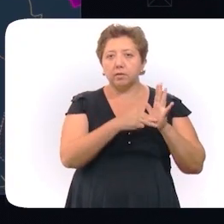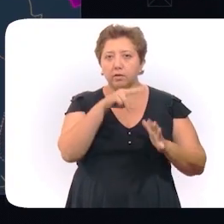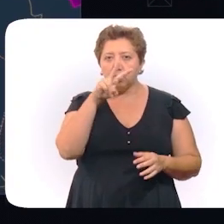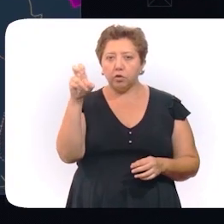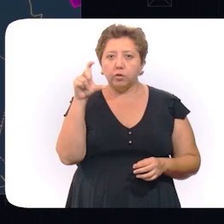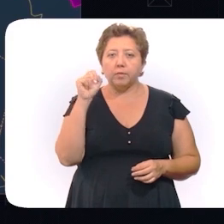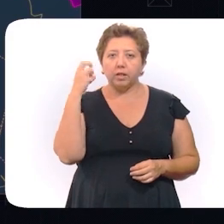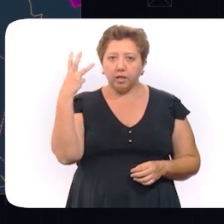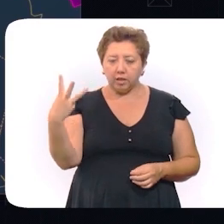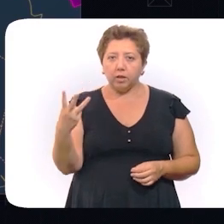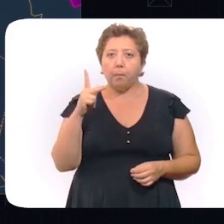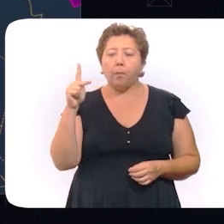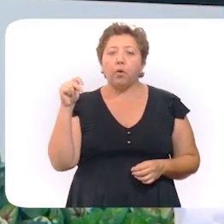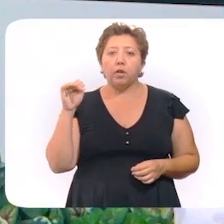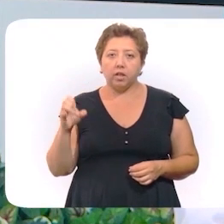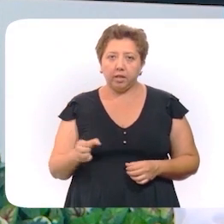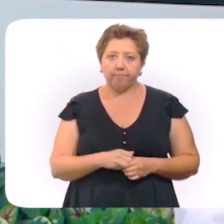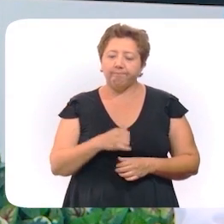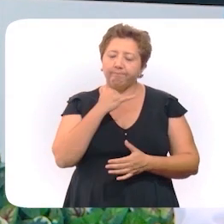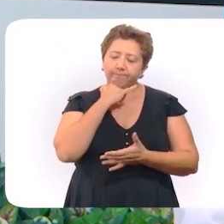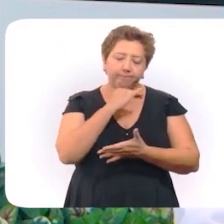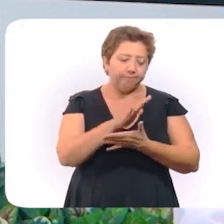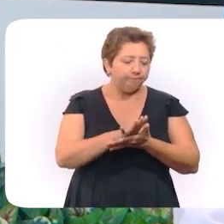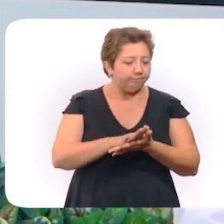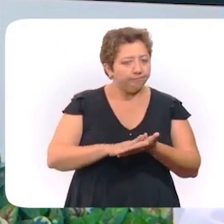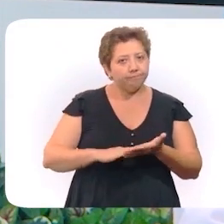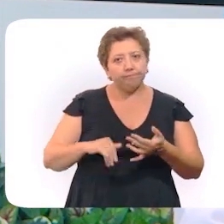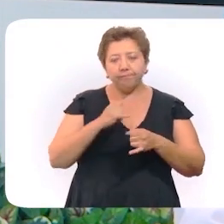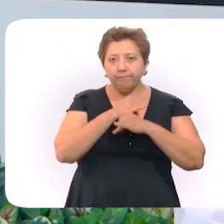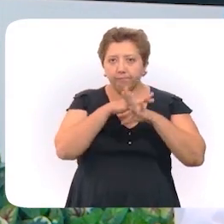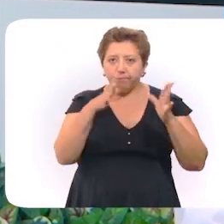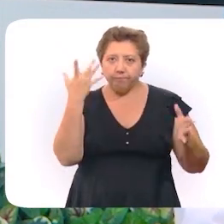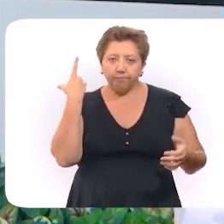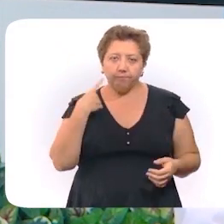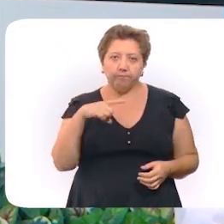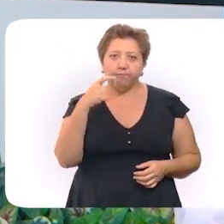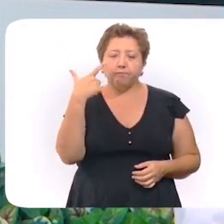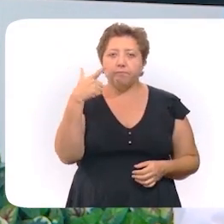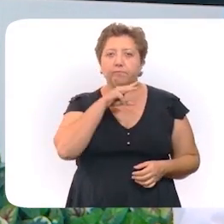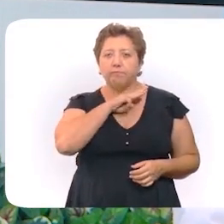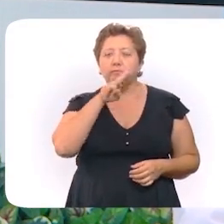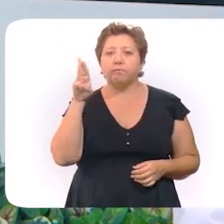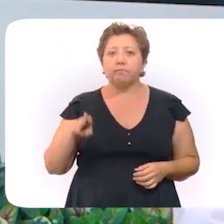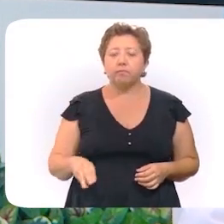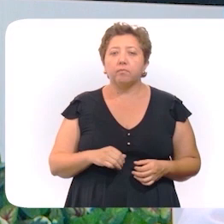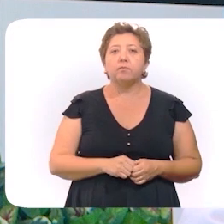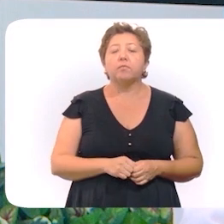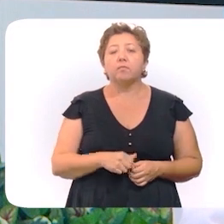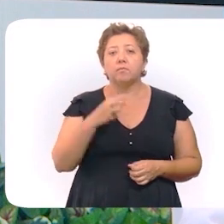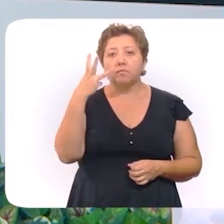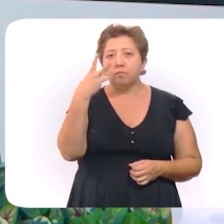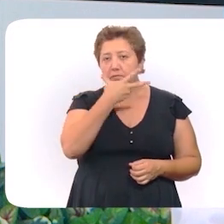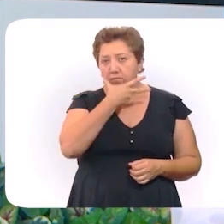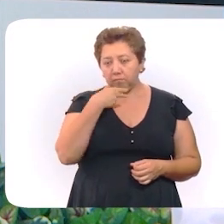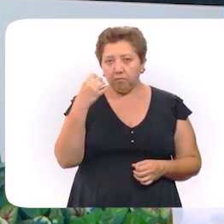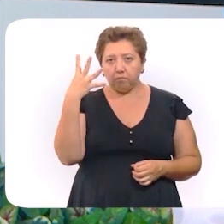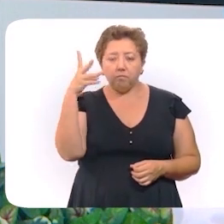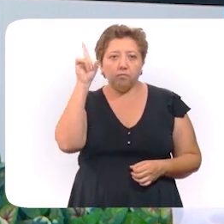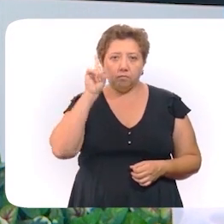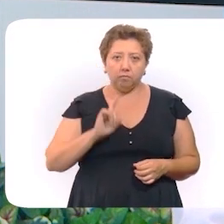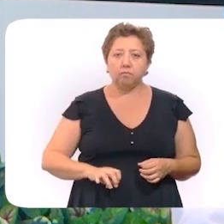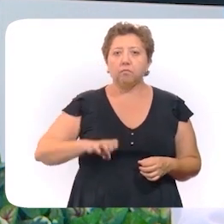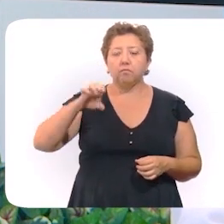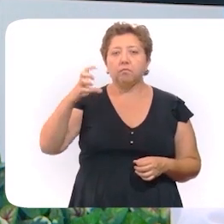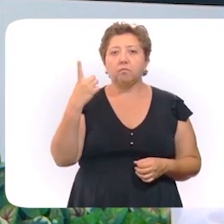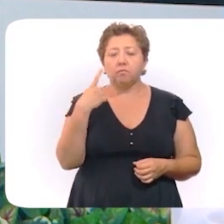,223 en la zona poniente. Lamentablemente en esta parte médico informamos de 7 fallecimientos, se trata de 3 hombres y 4 mujeres